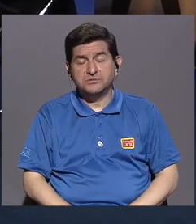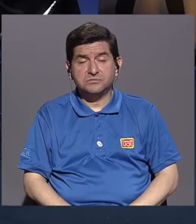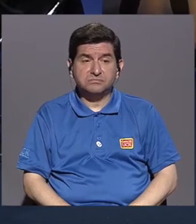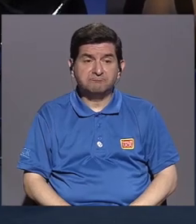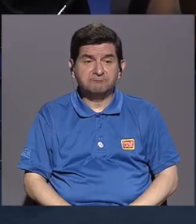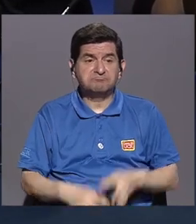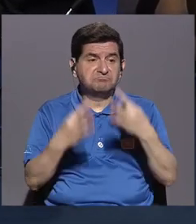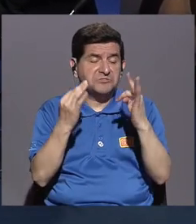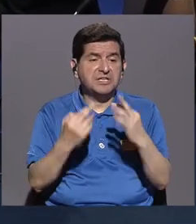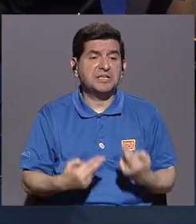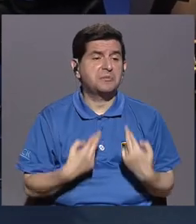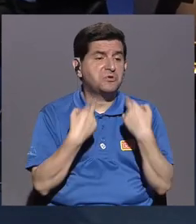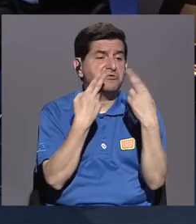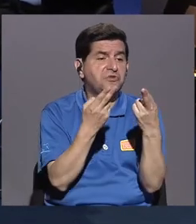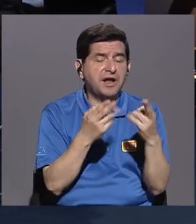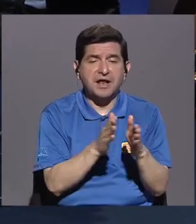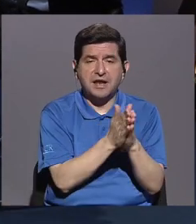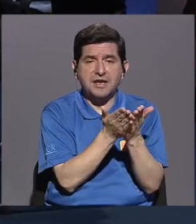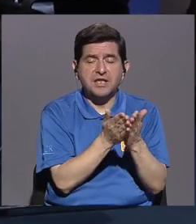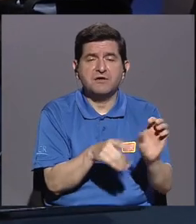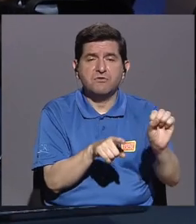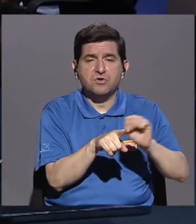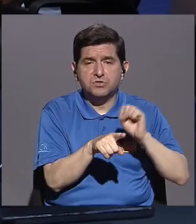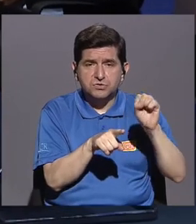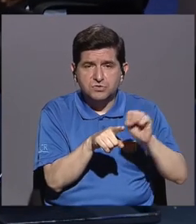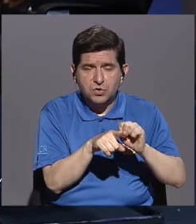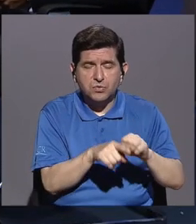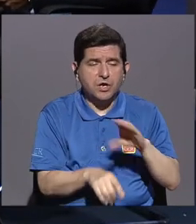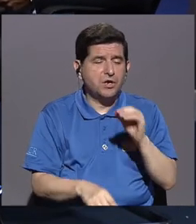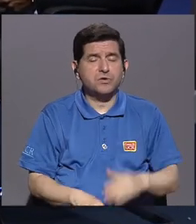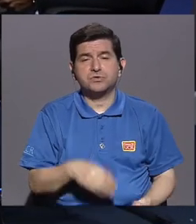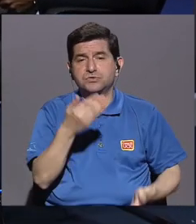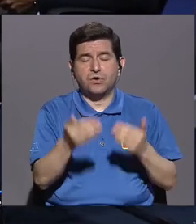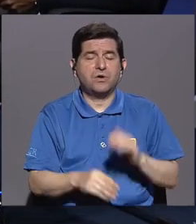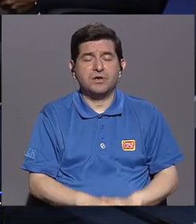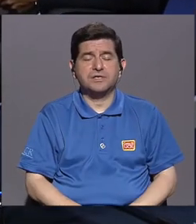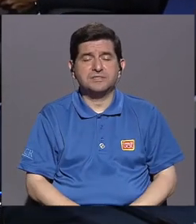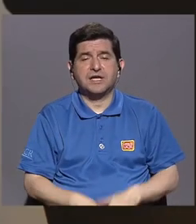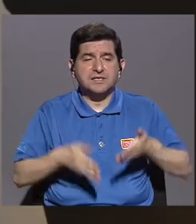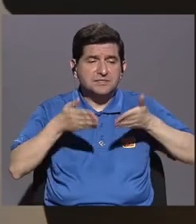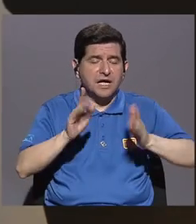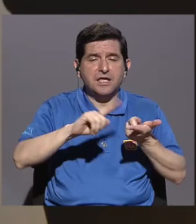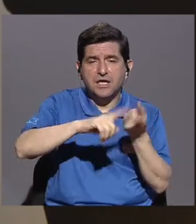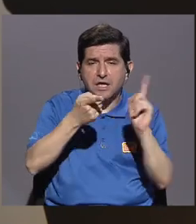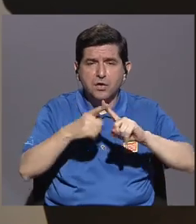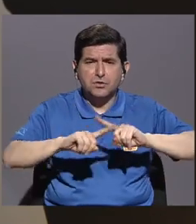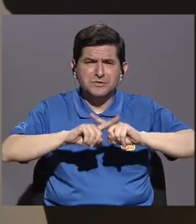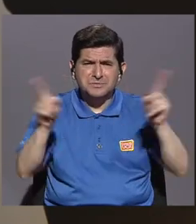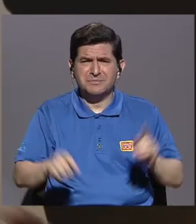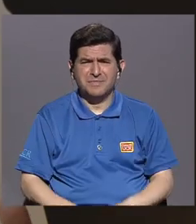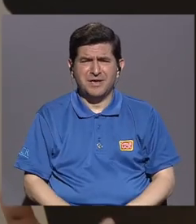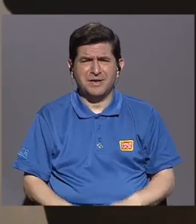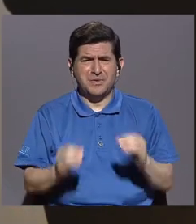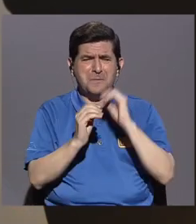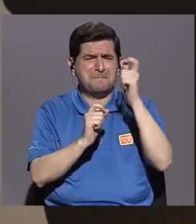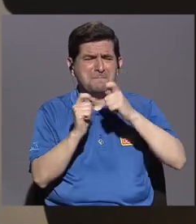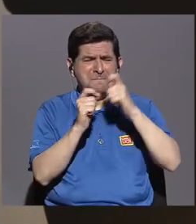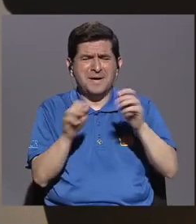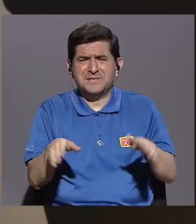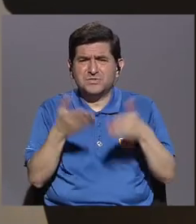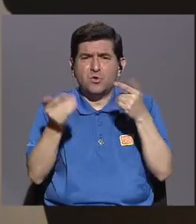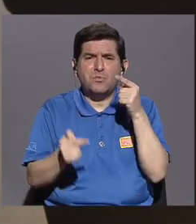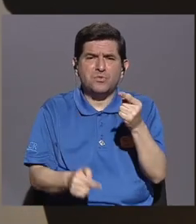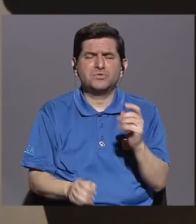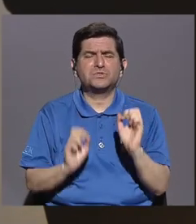procuramos regalarles libros a nuestros sobrinos o a nuestros ahijados o a los hijos de nuestros amigos, pero ¿cómo podríamos hacer algo más concreto?